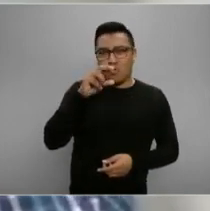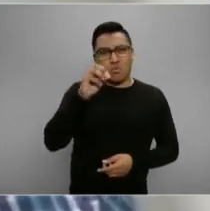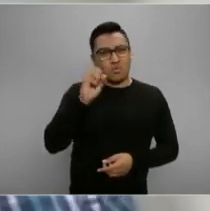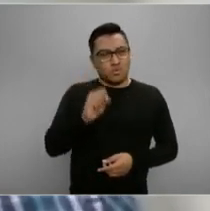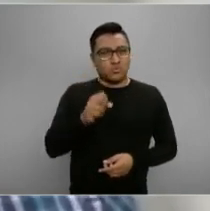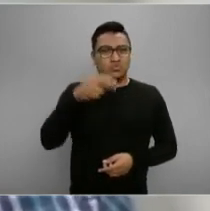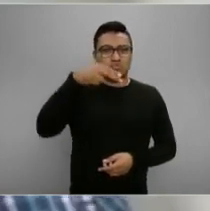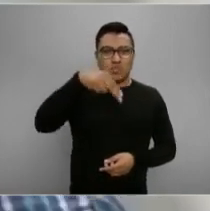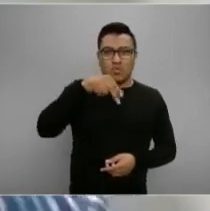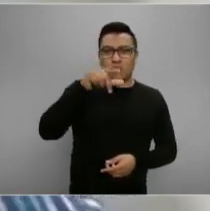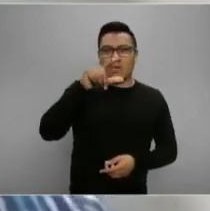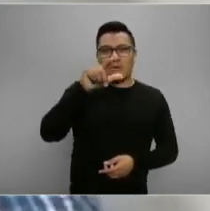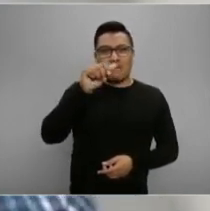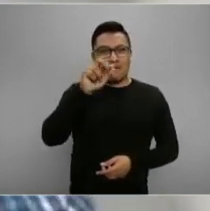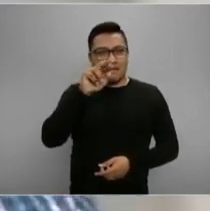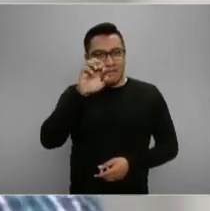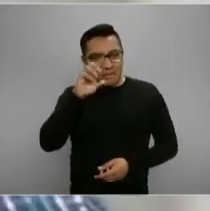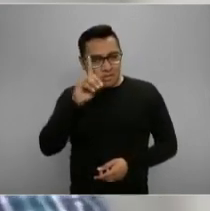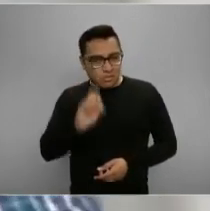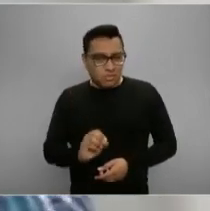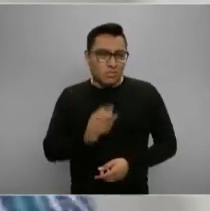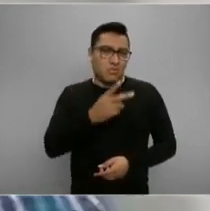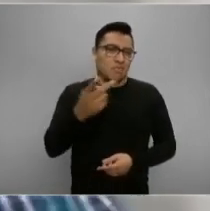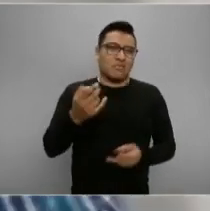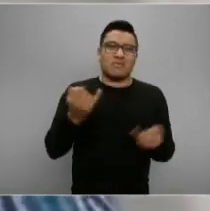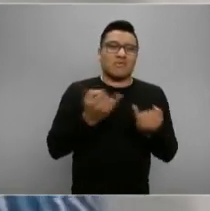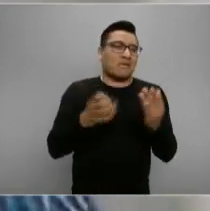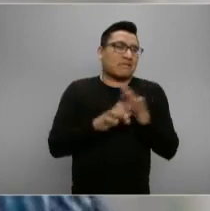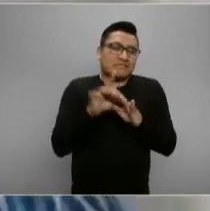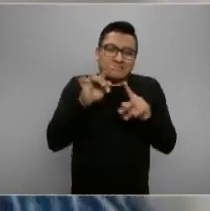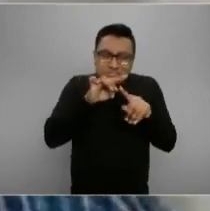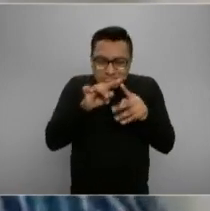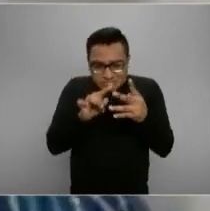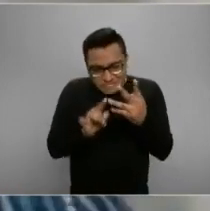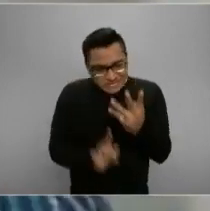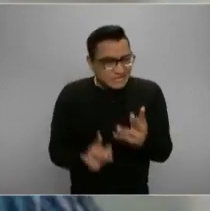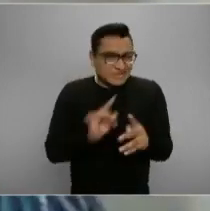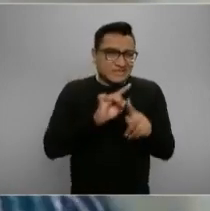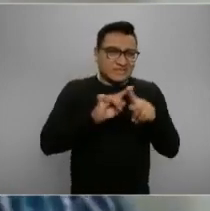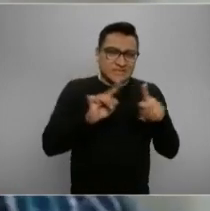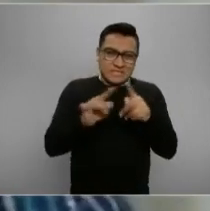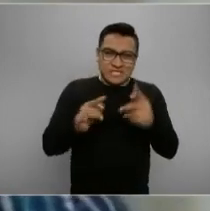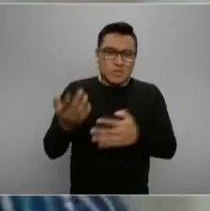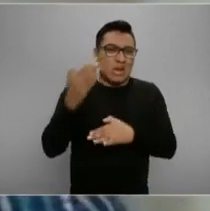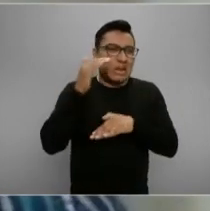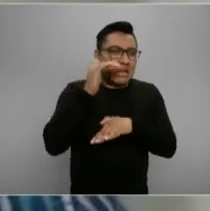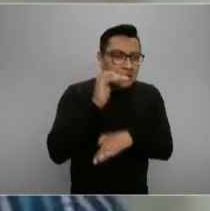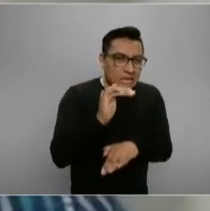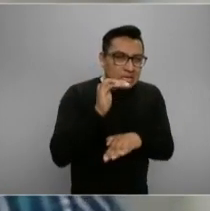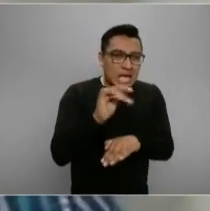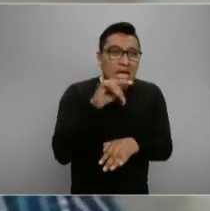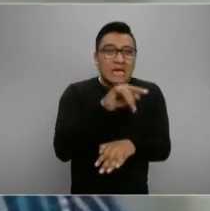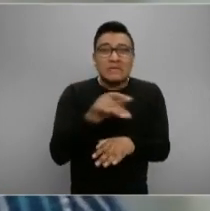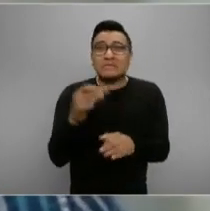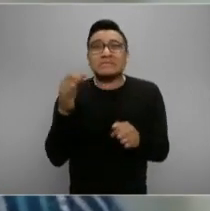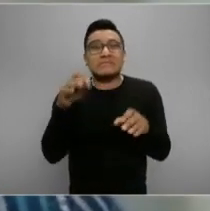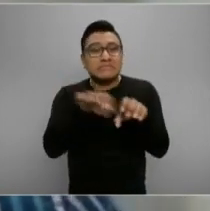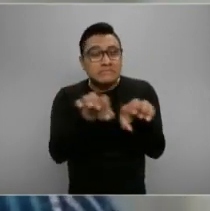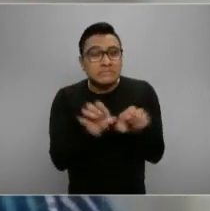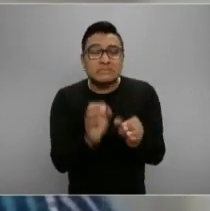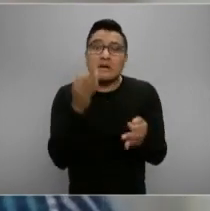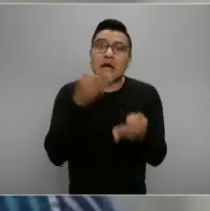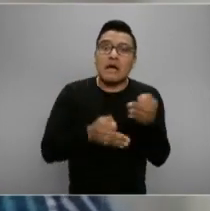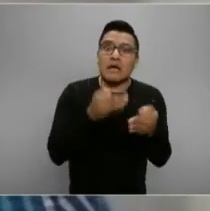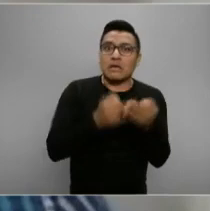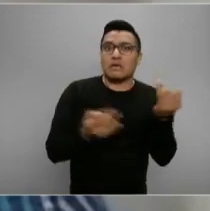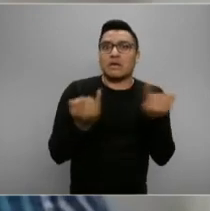muchos municipios del Estado de México, estas, digamos, zonas conurbadas, carecen en su gran mayoría de equipamientos que en